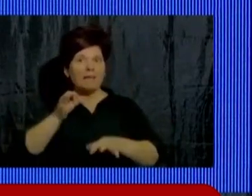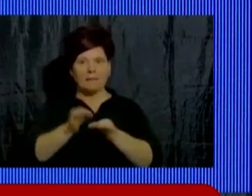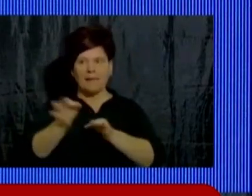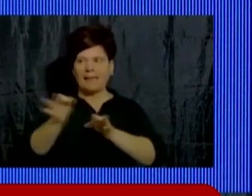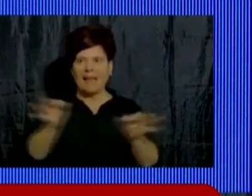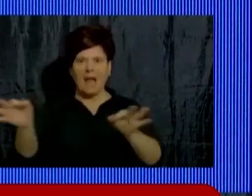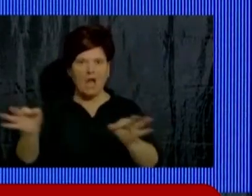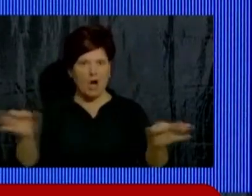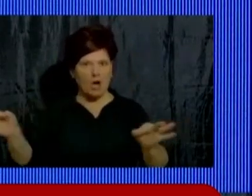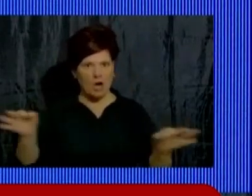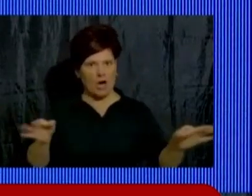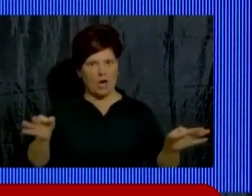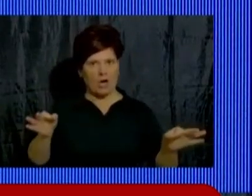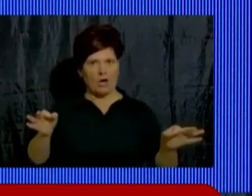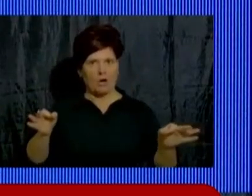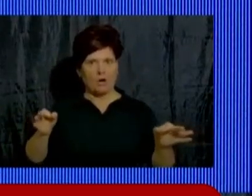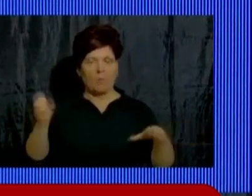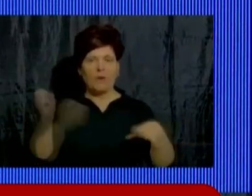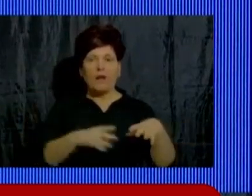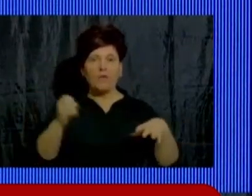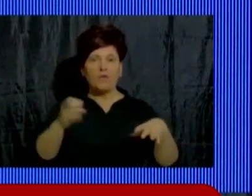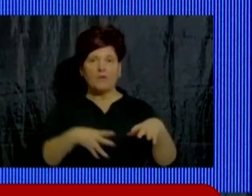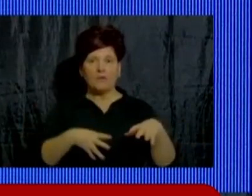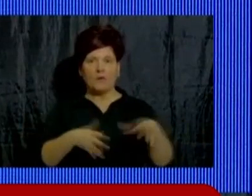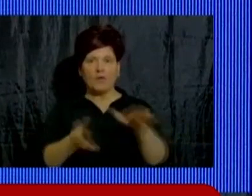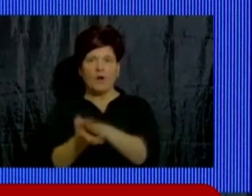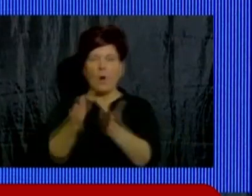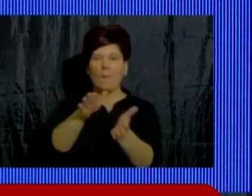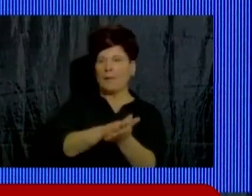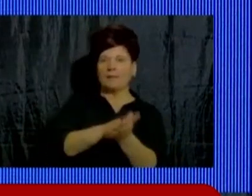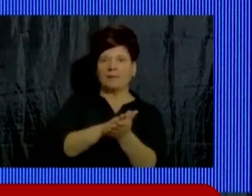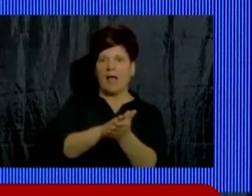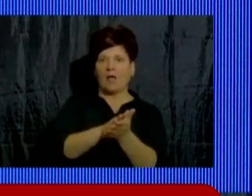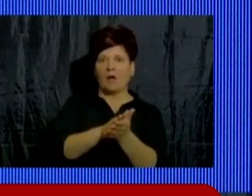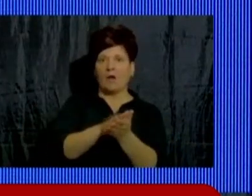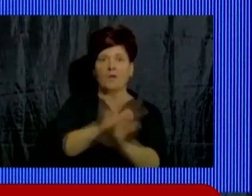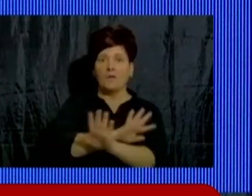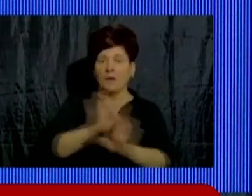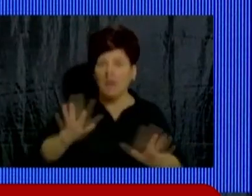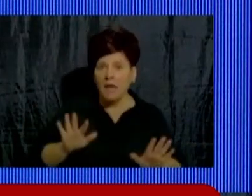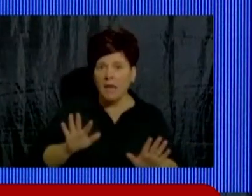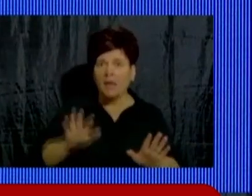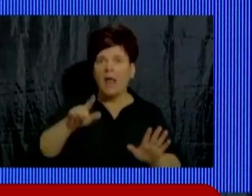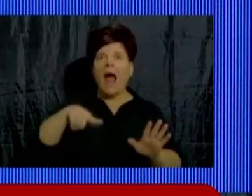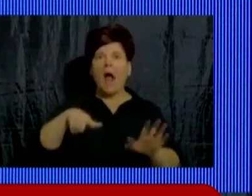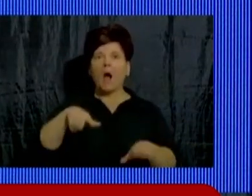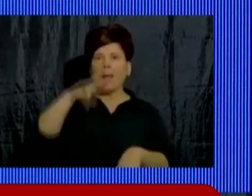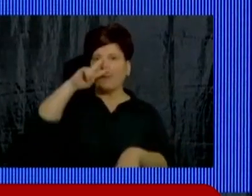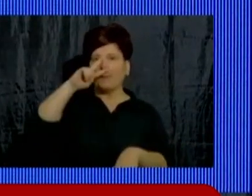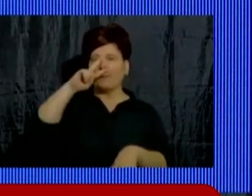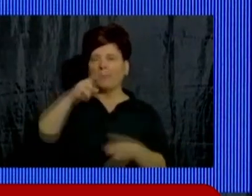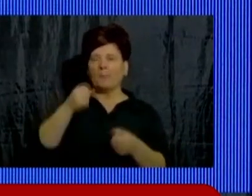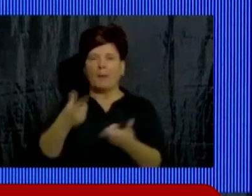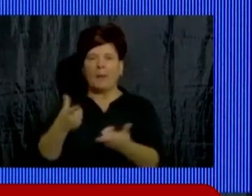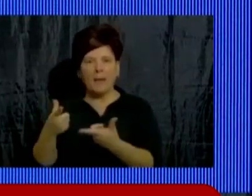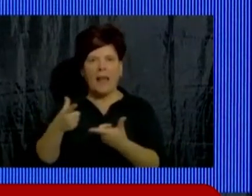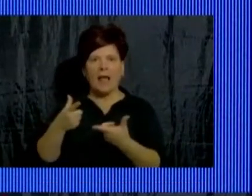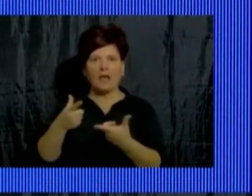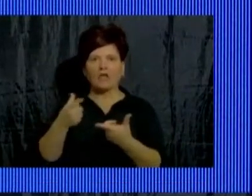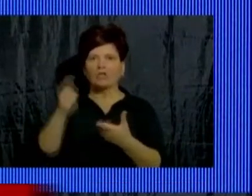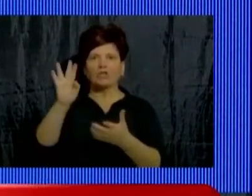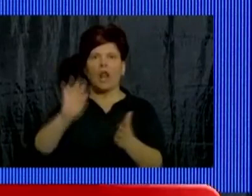eliminado el fondo compensador para el transporte público del interior, pero están manteniendo esos privilegios para el área metropolitana de manera